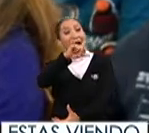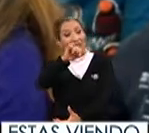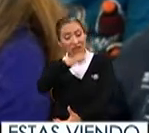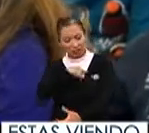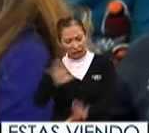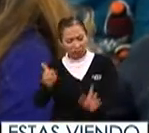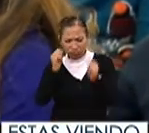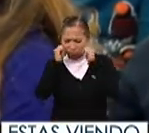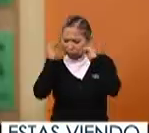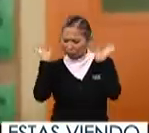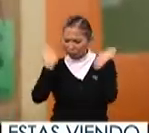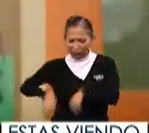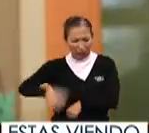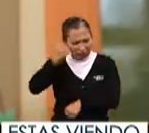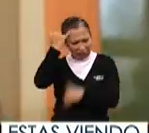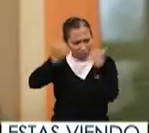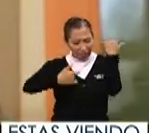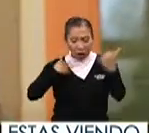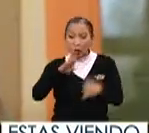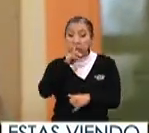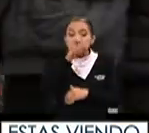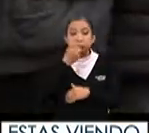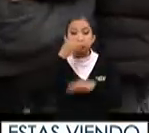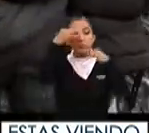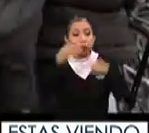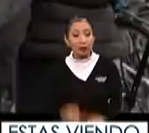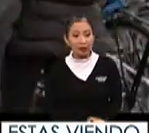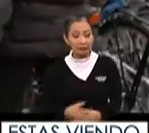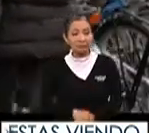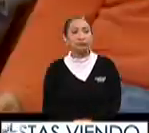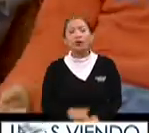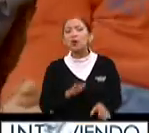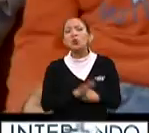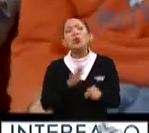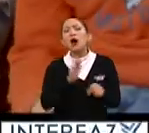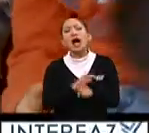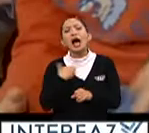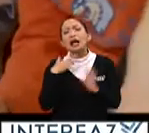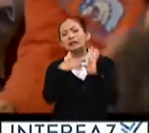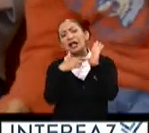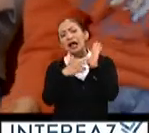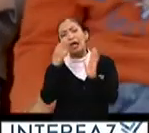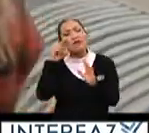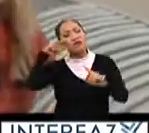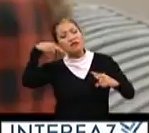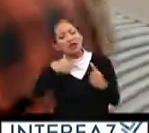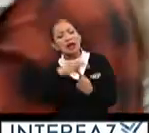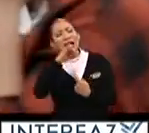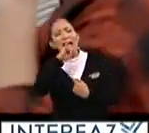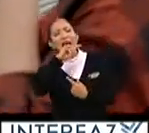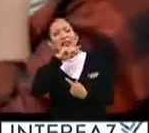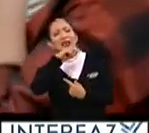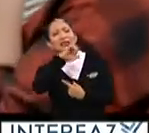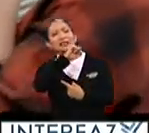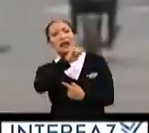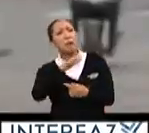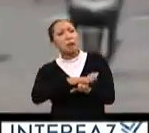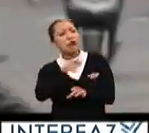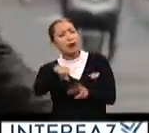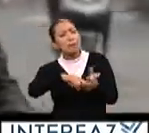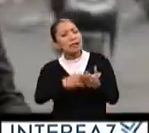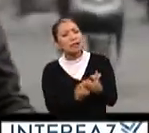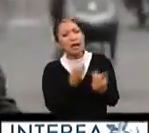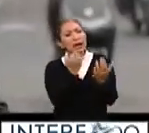ha sacudido los prejuicios a base de resultados. Pero, ¿cuál es la premisa de la visión irlandesa? ¿Por qué